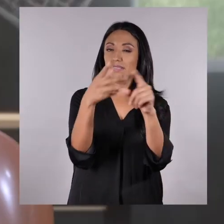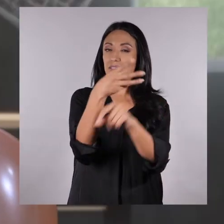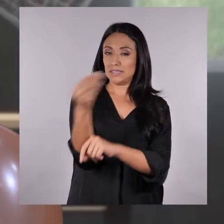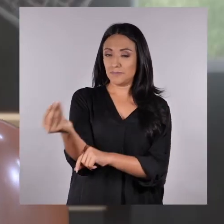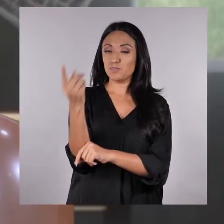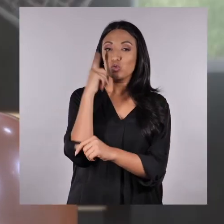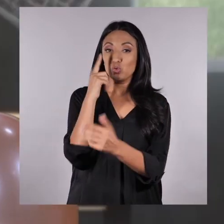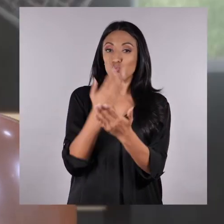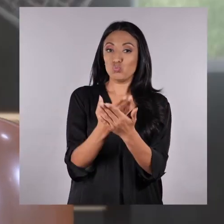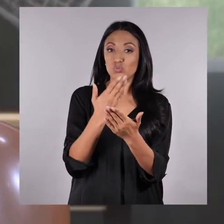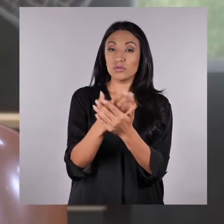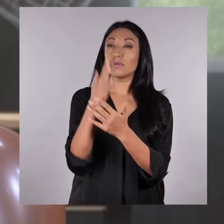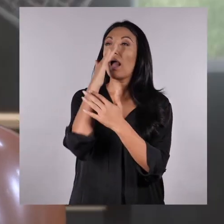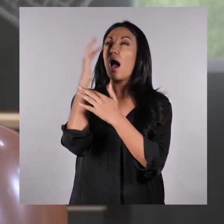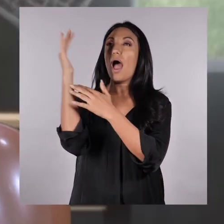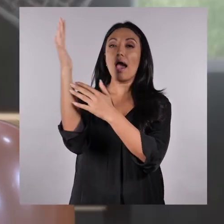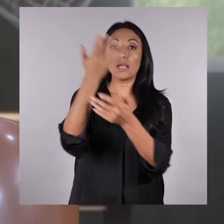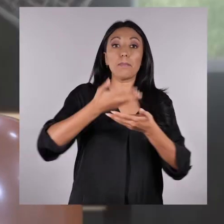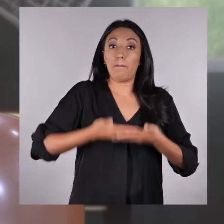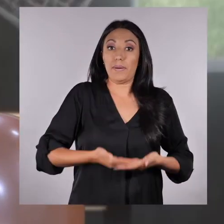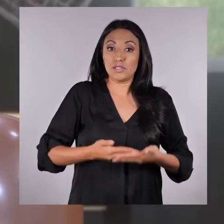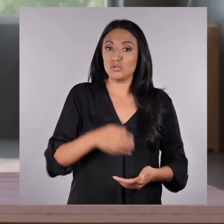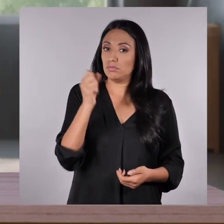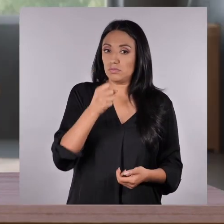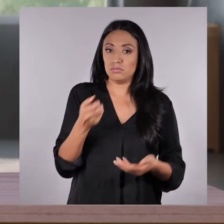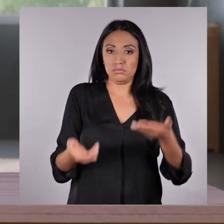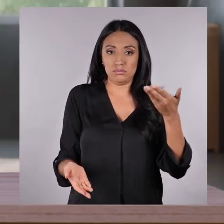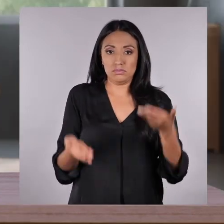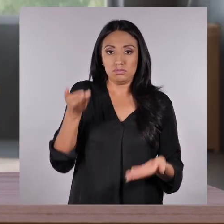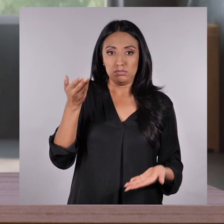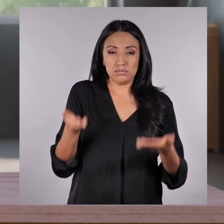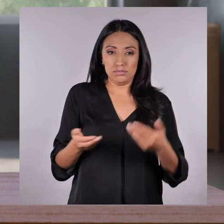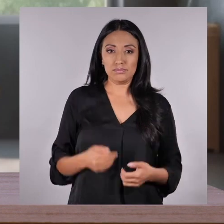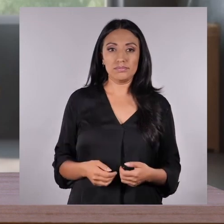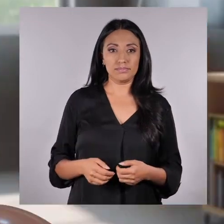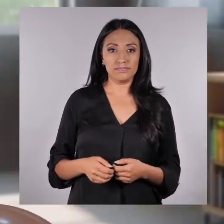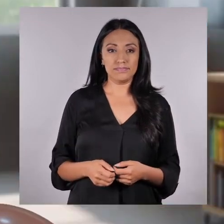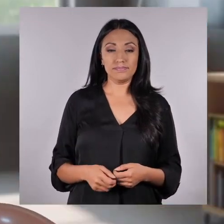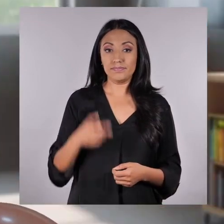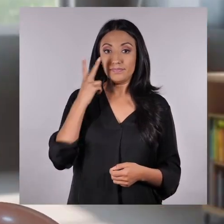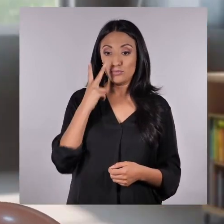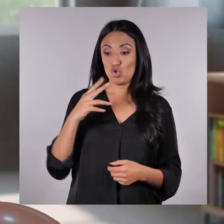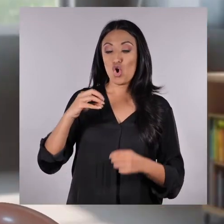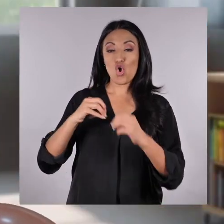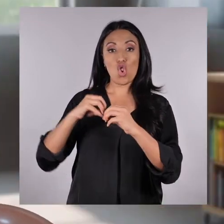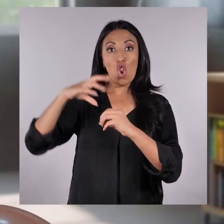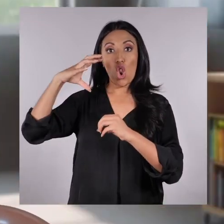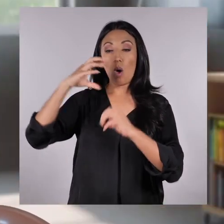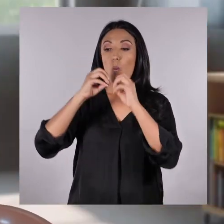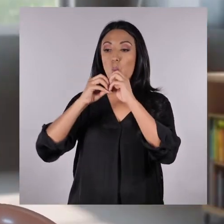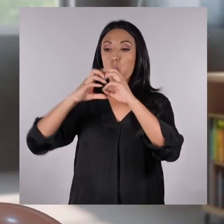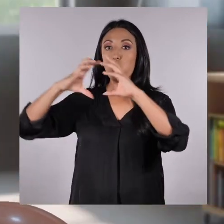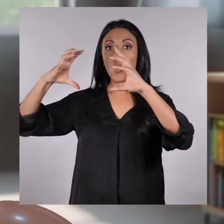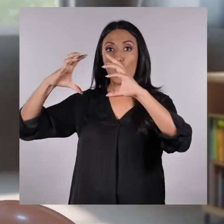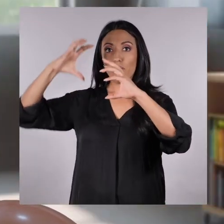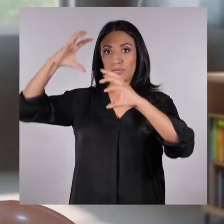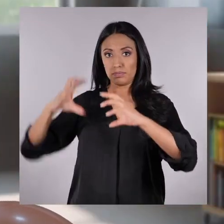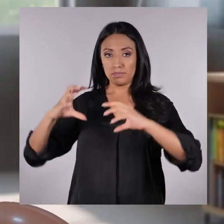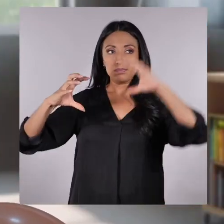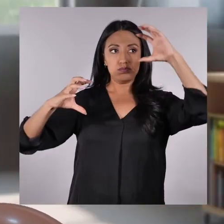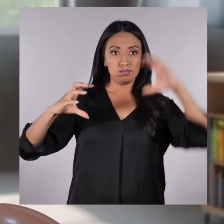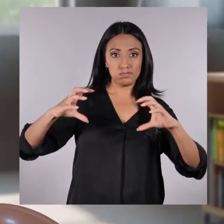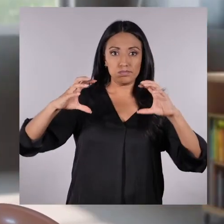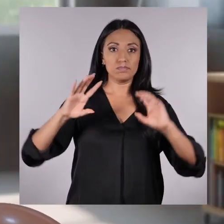Y ahora vamos a comprobar que el aire pesa. Toma esa balanza. Vas a poner el globo desinflado en un extremo, y el